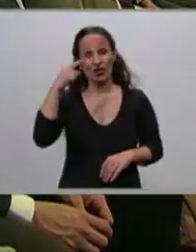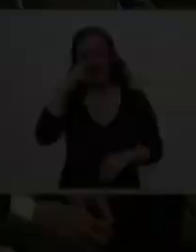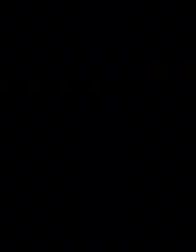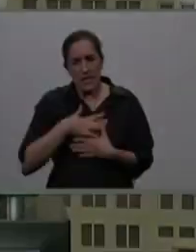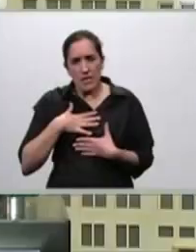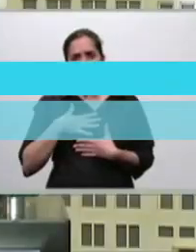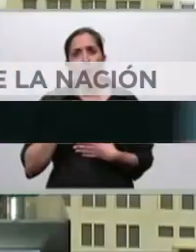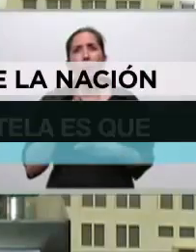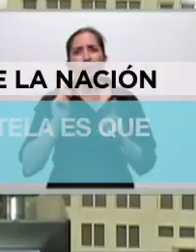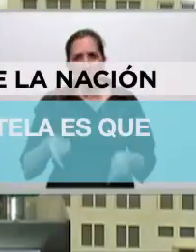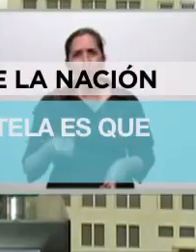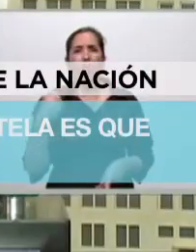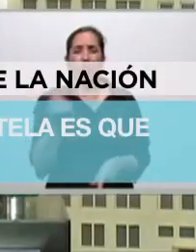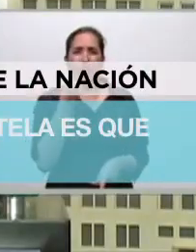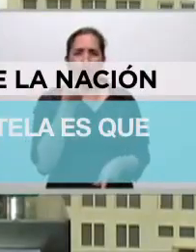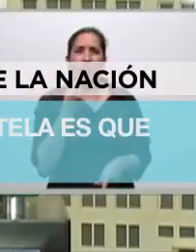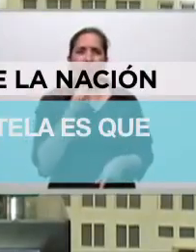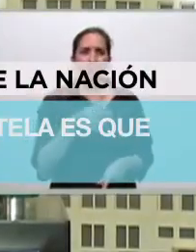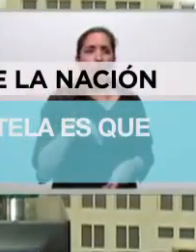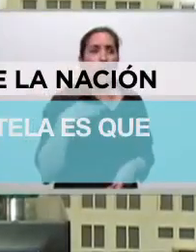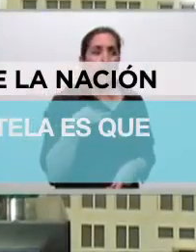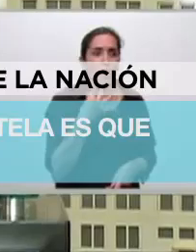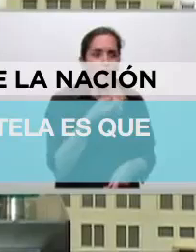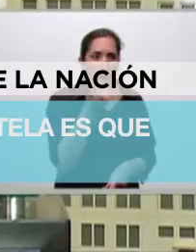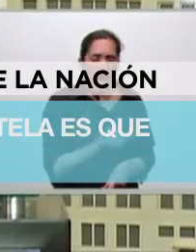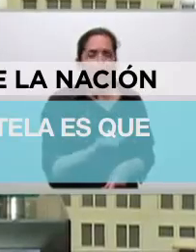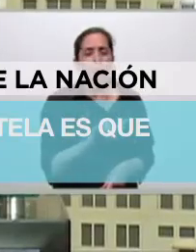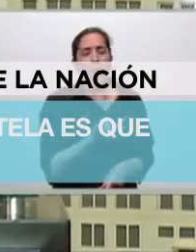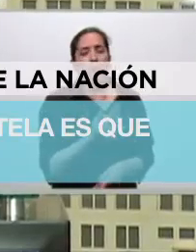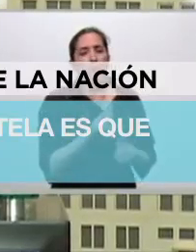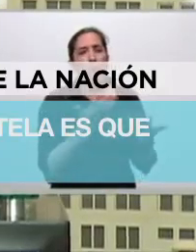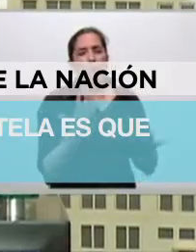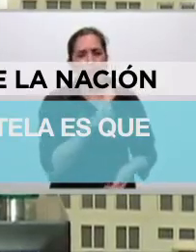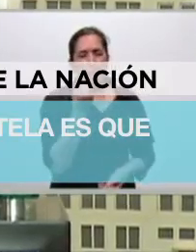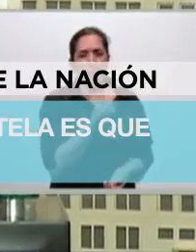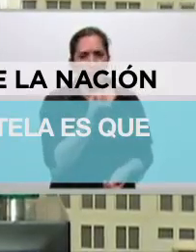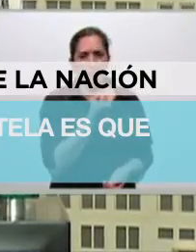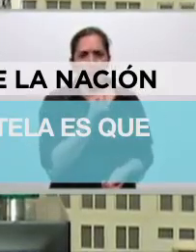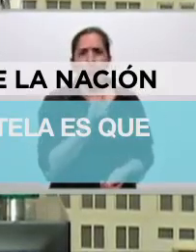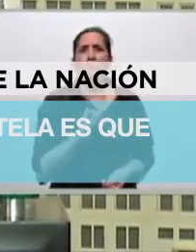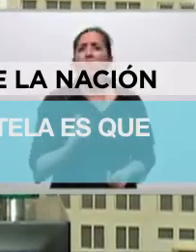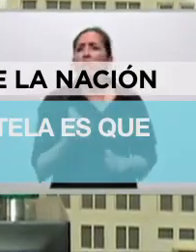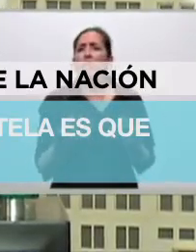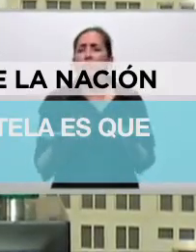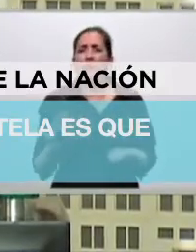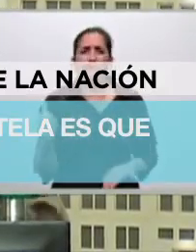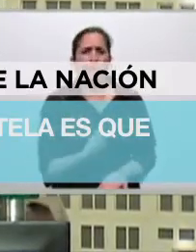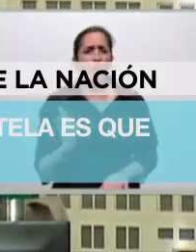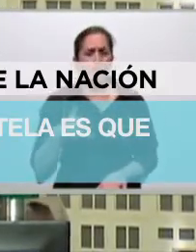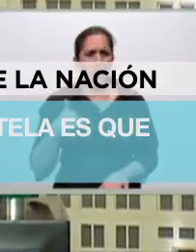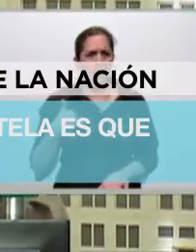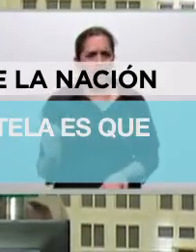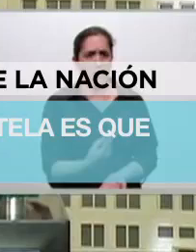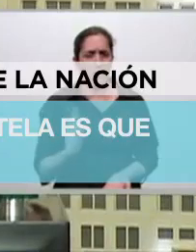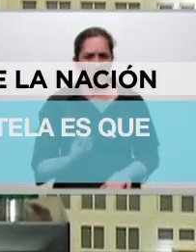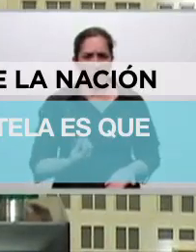de pesos. Yo quiero terminar hoy con lo que nos pasó a los argentinos. Que